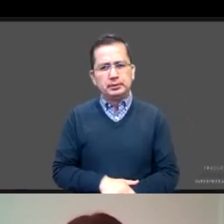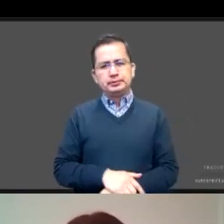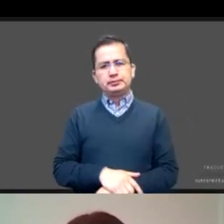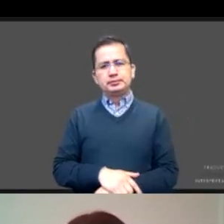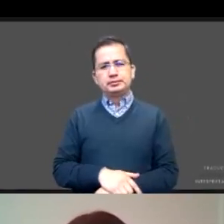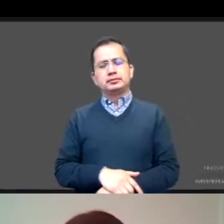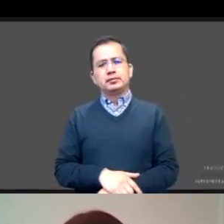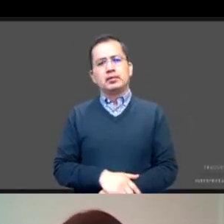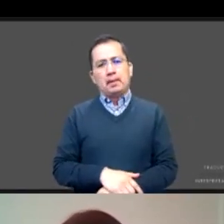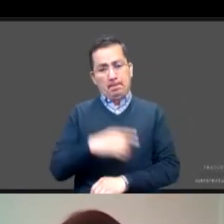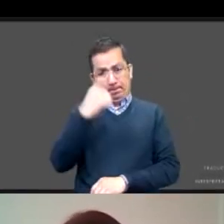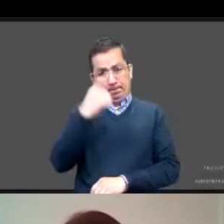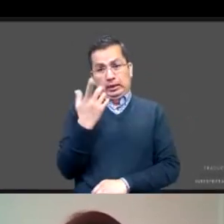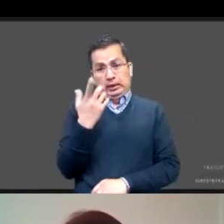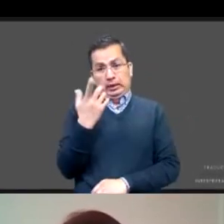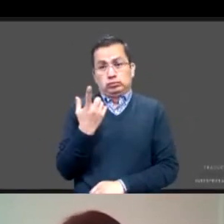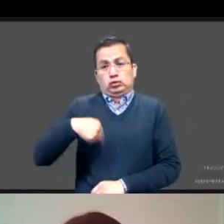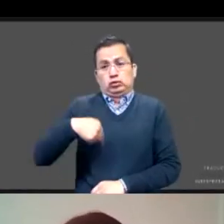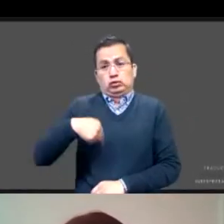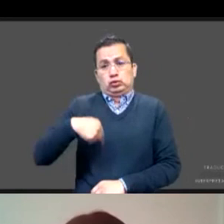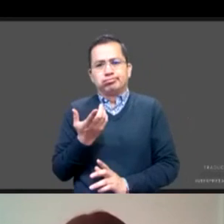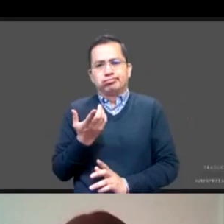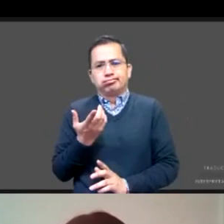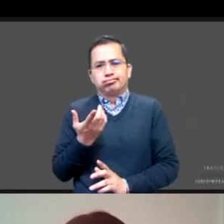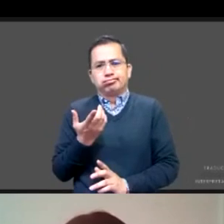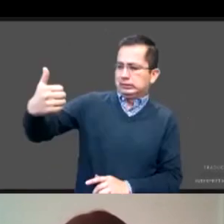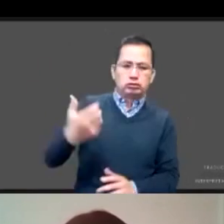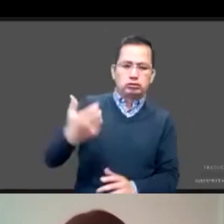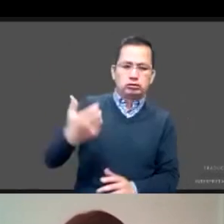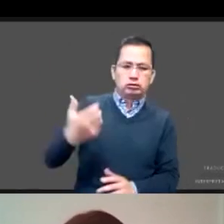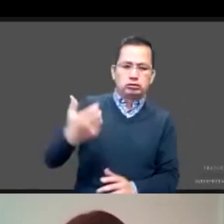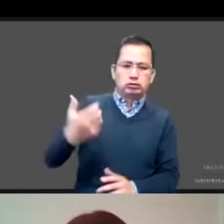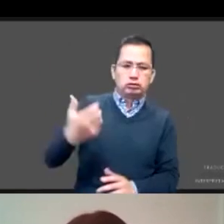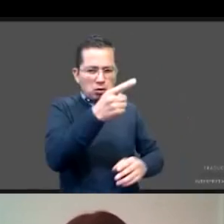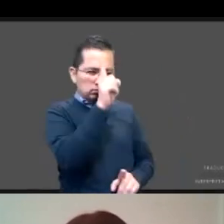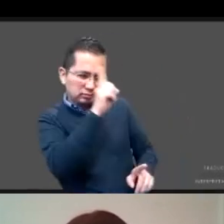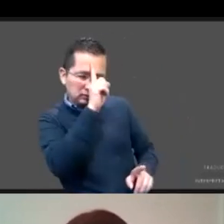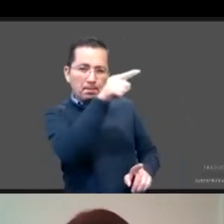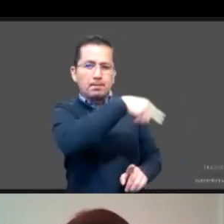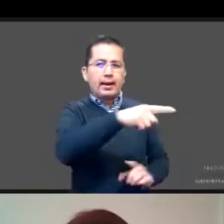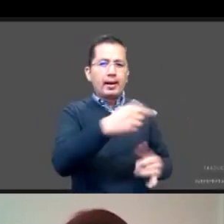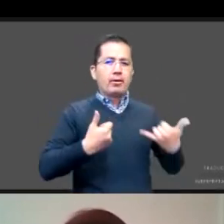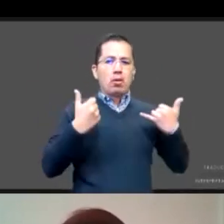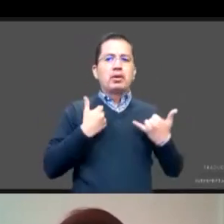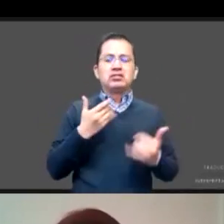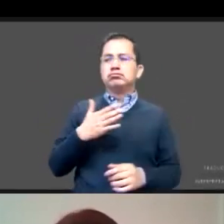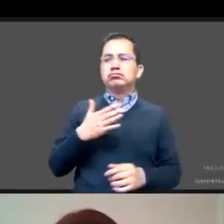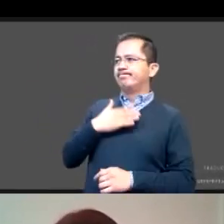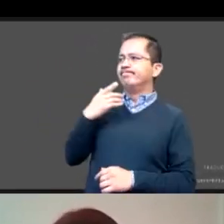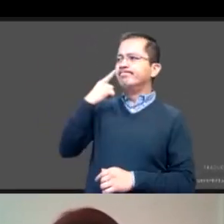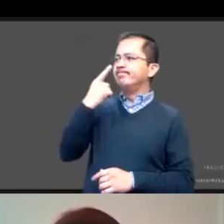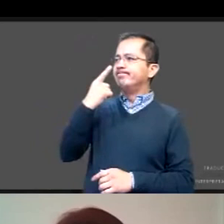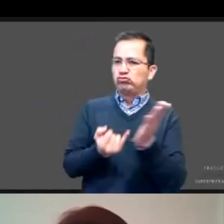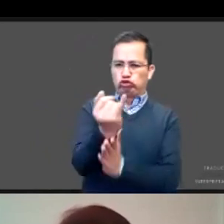dar las herramientas necesarias para tomar las mejores decisiones en los momentos que hay que tomar. ¿Quién quisiera empezar en